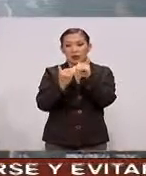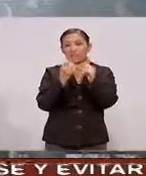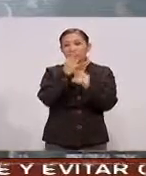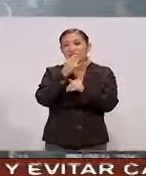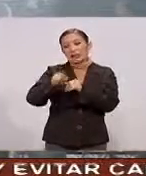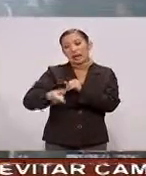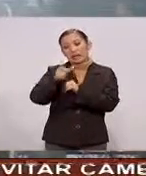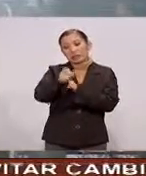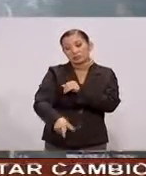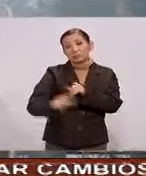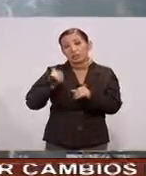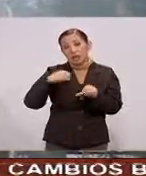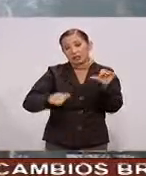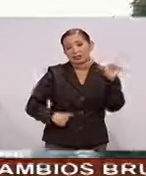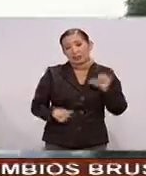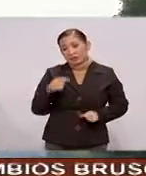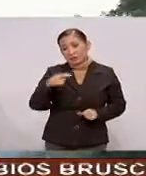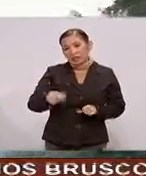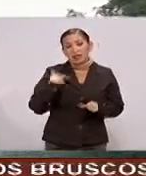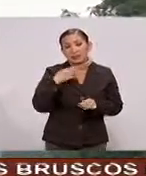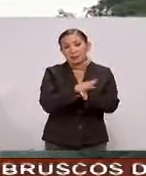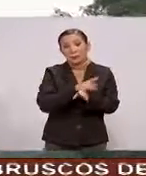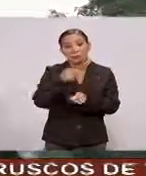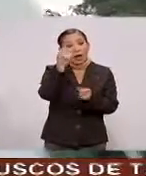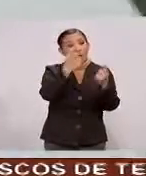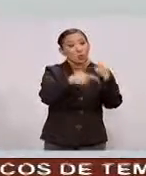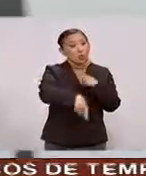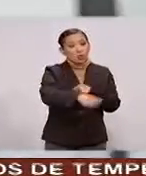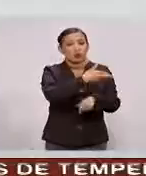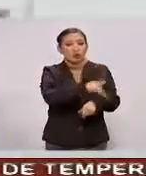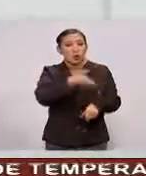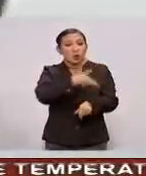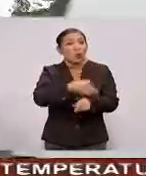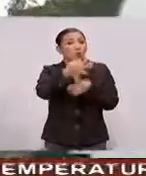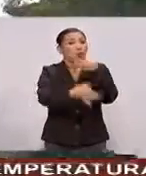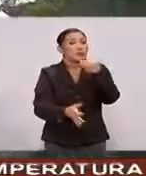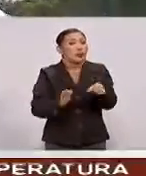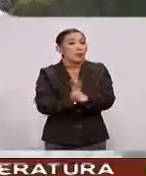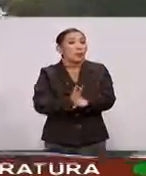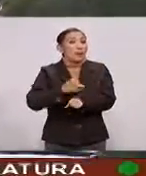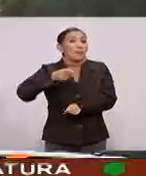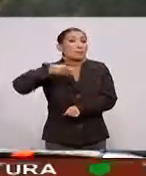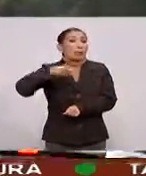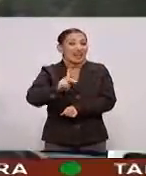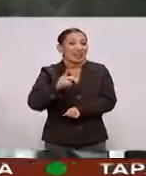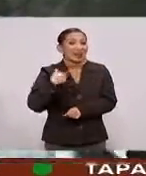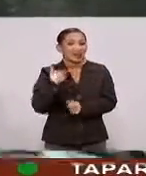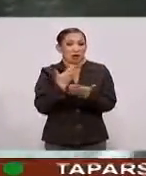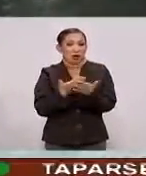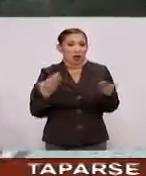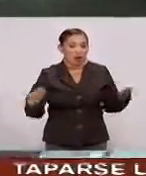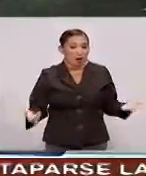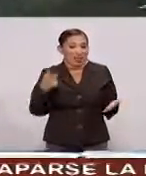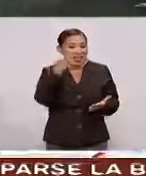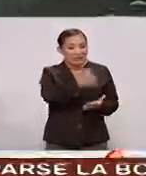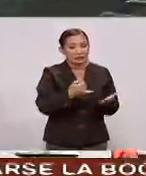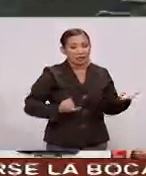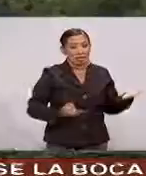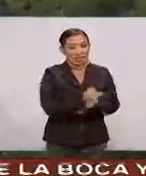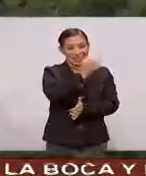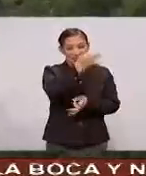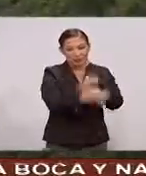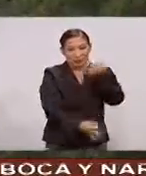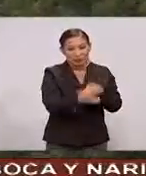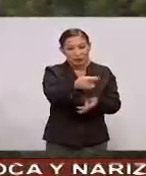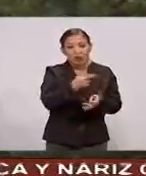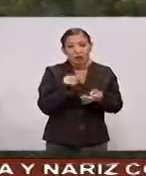que se trataba de una medida Que sólo beneficiaría a quienes tramitaran un juicio de amparo Pero el hecho es que esa decisión de la